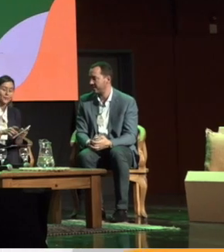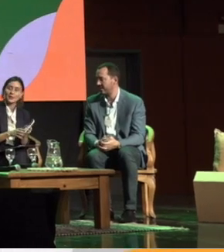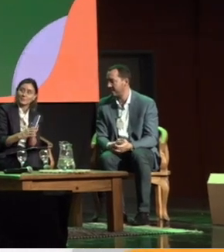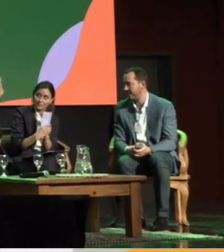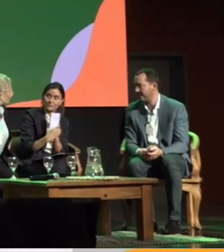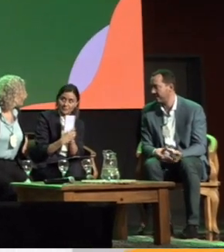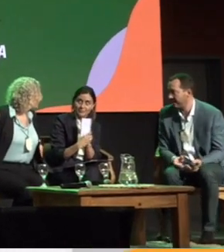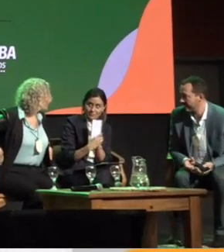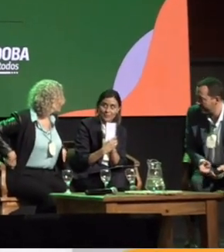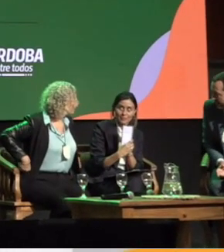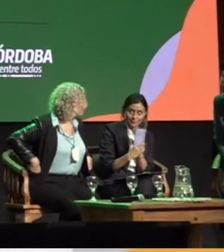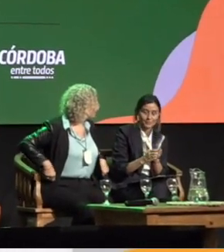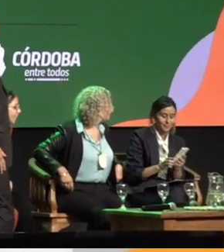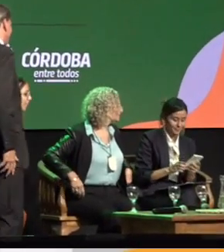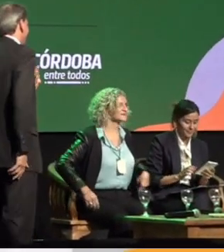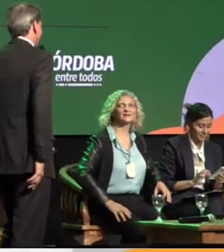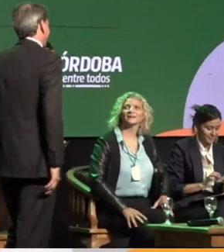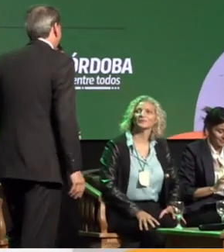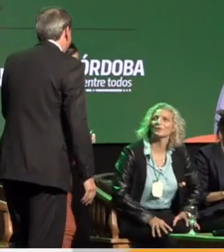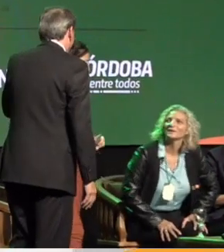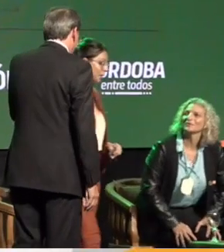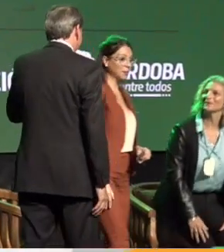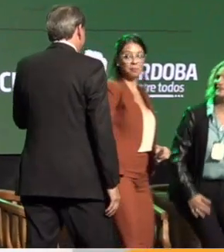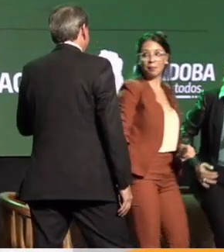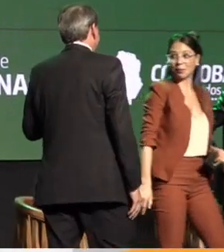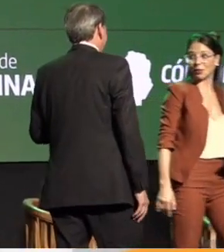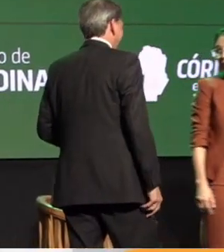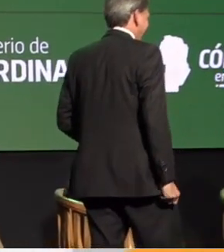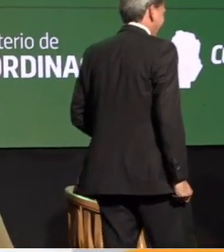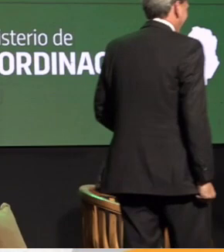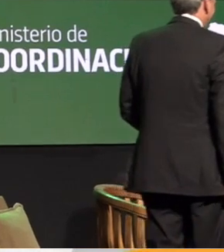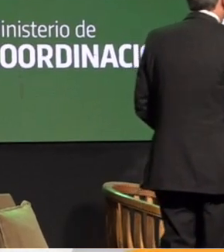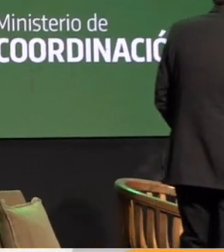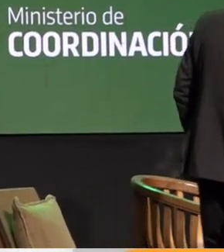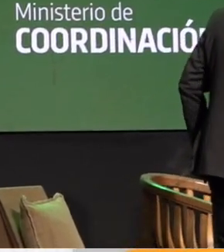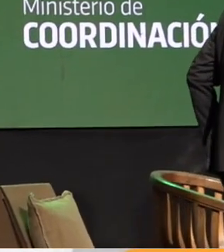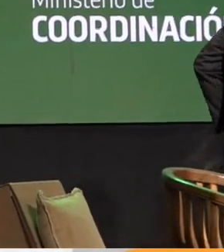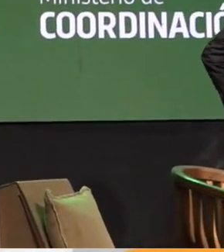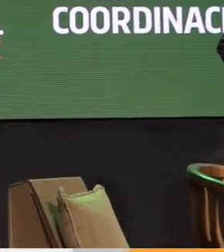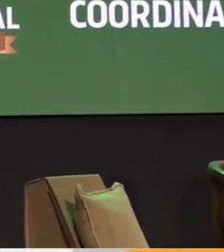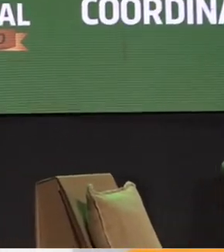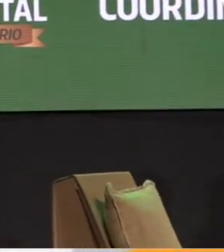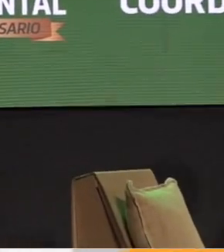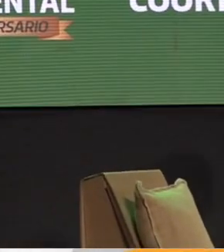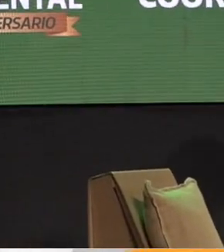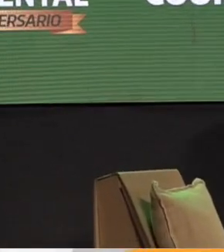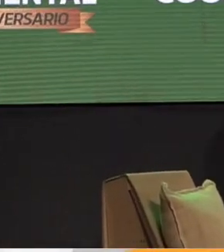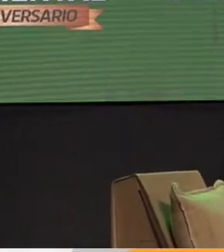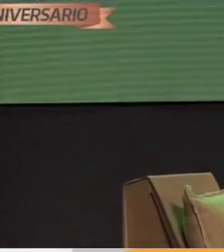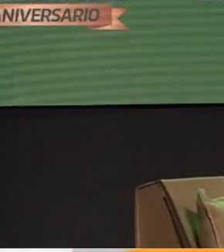gracias a los miembros de este panel vamos con el próximo el último de esta mañana